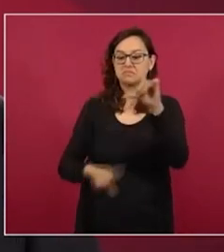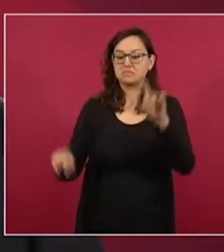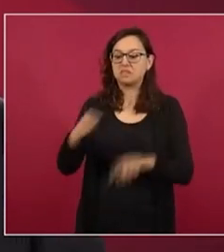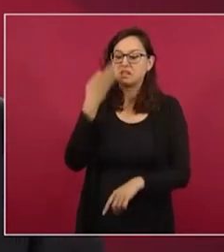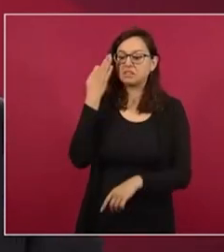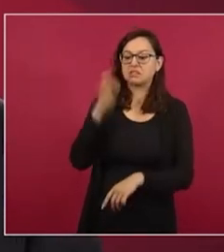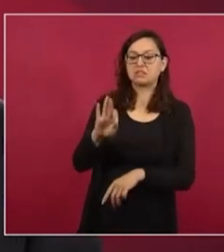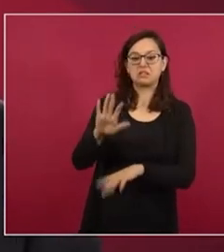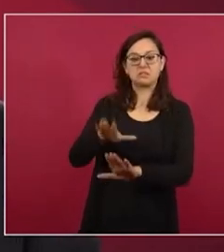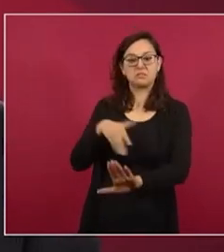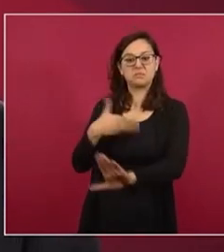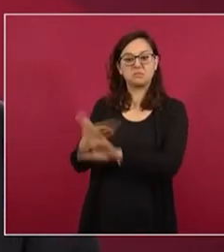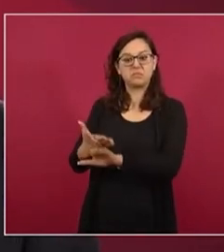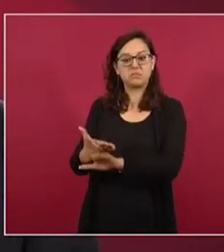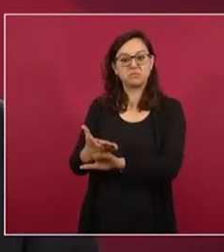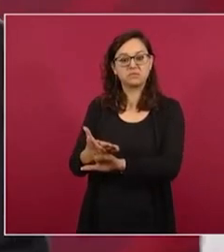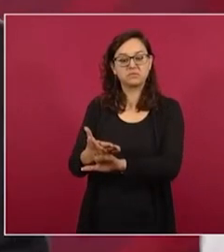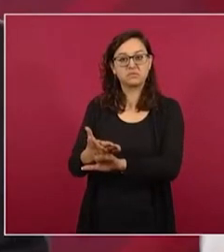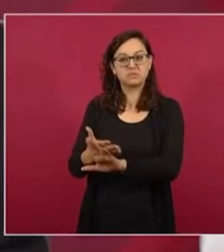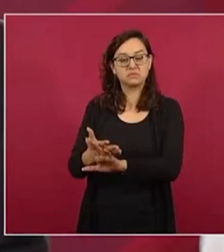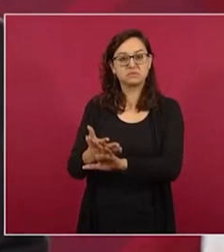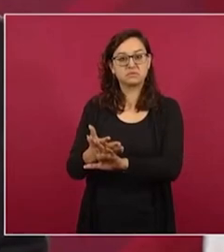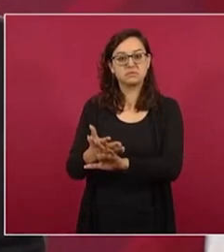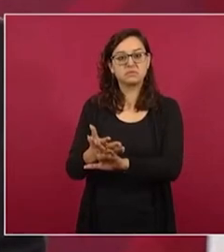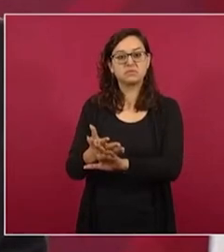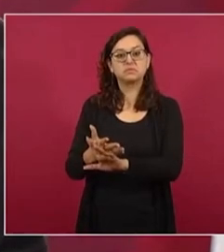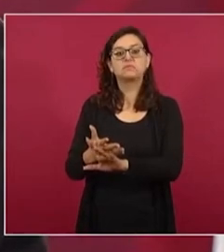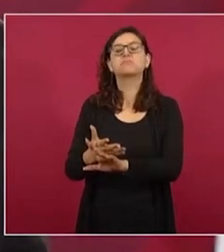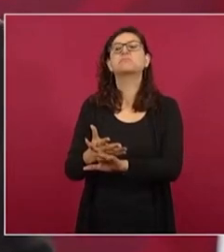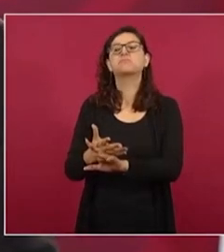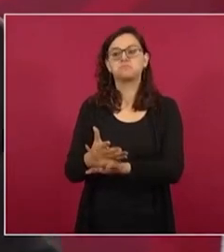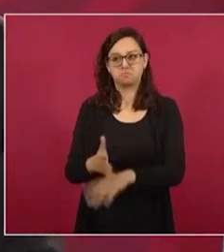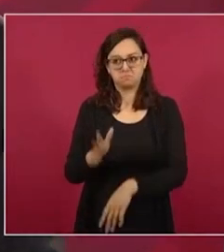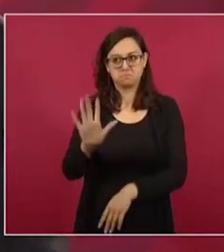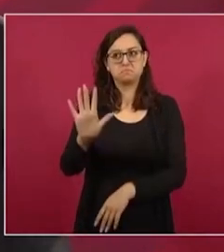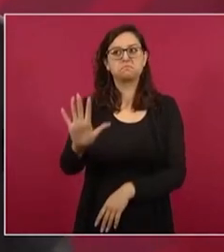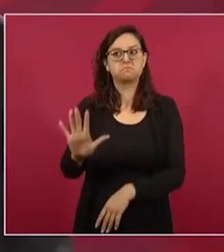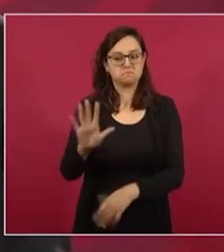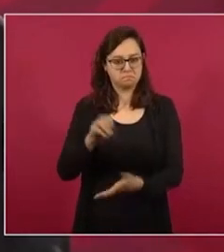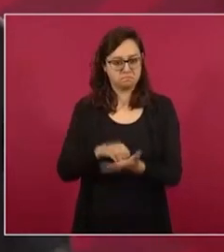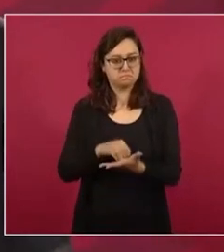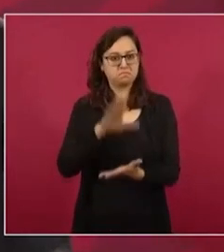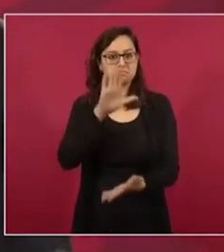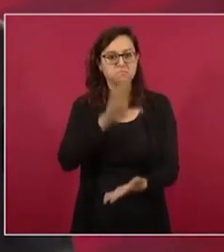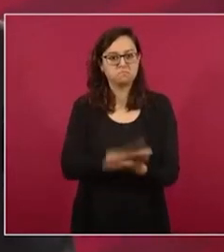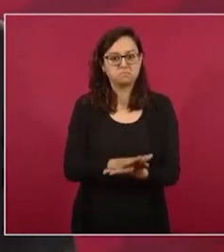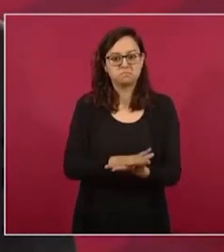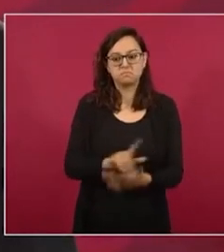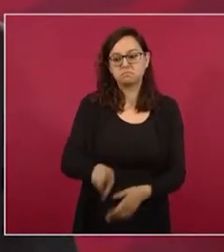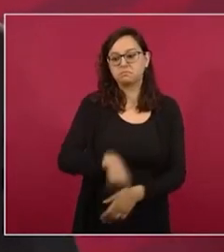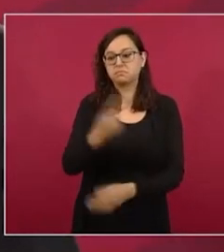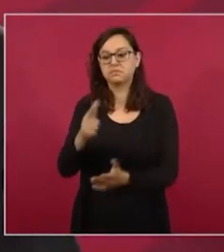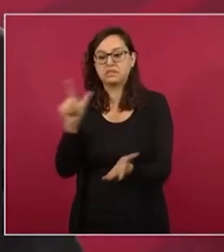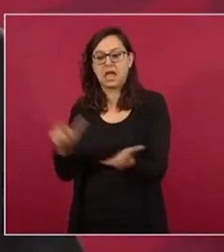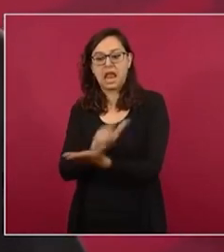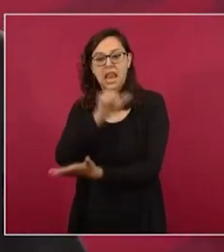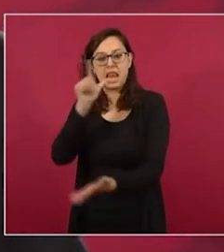reforma a la ley minera que no necesita de dos terceras partes